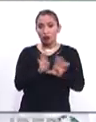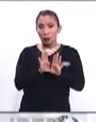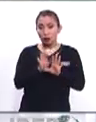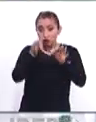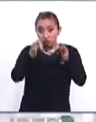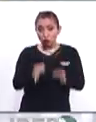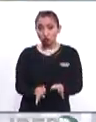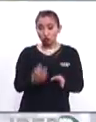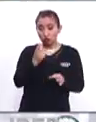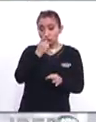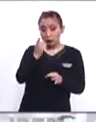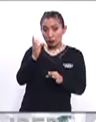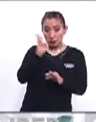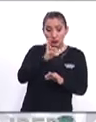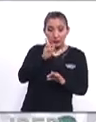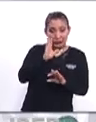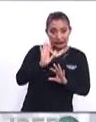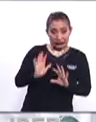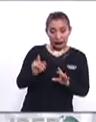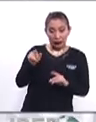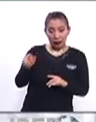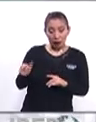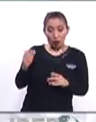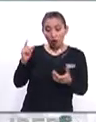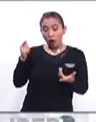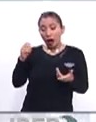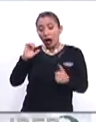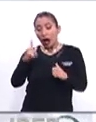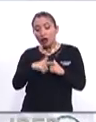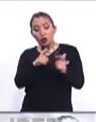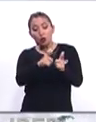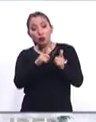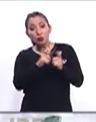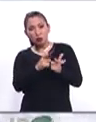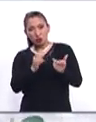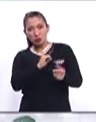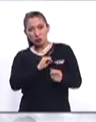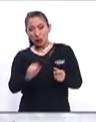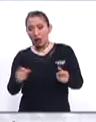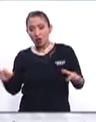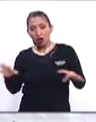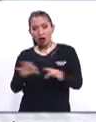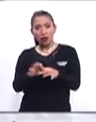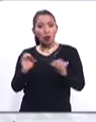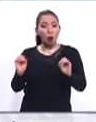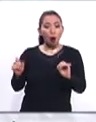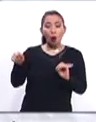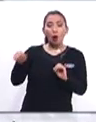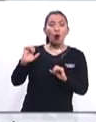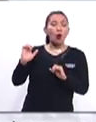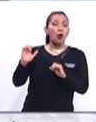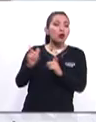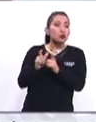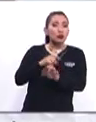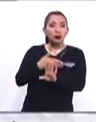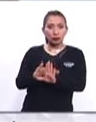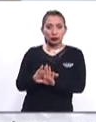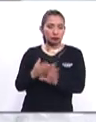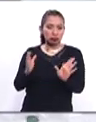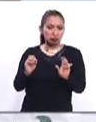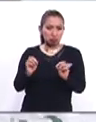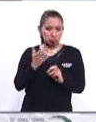un indicio de que sea directamente de algún grupo guerrillero o algún grupo subversivo. Pero